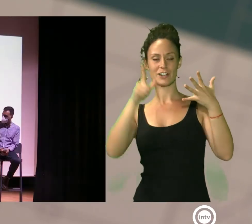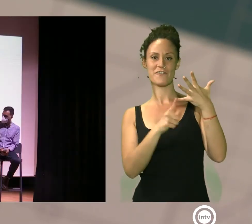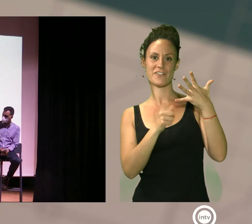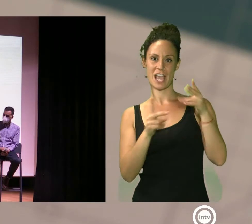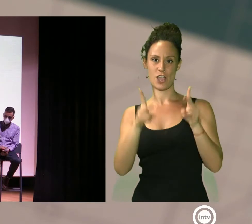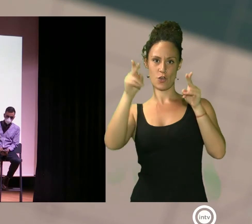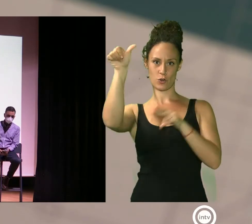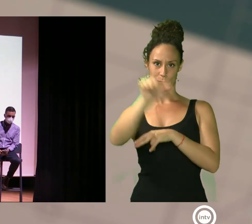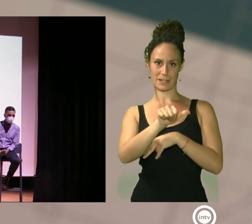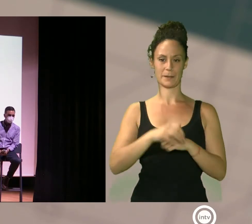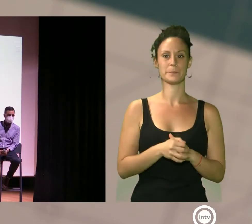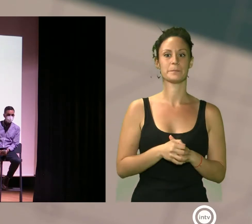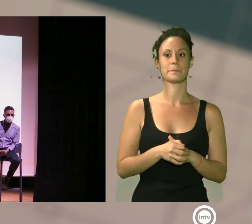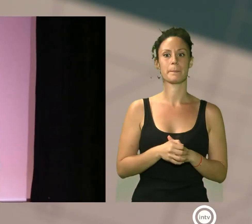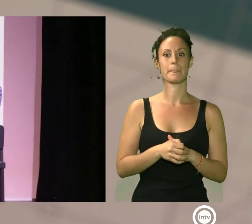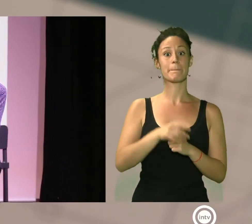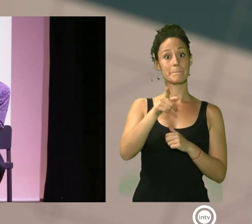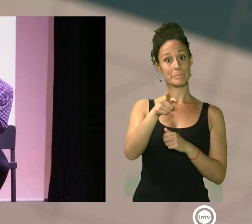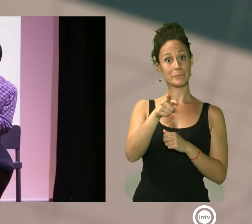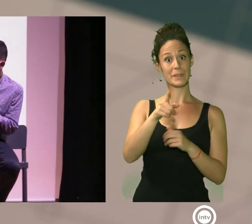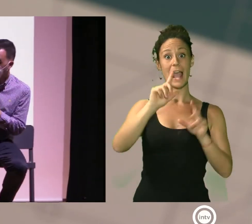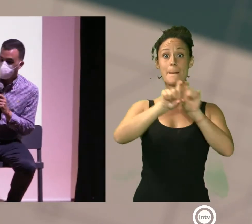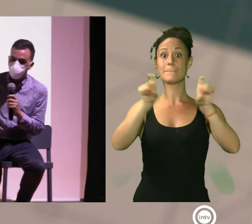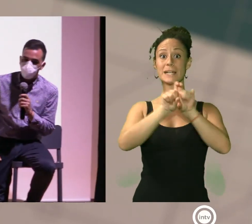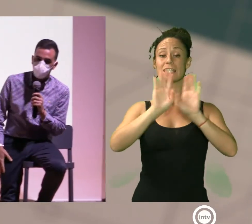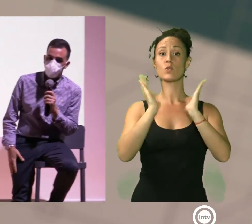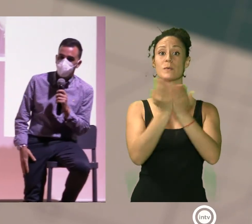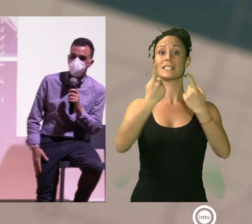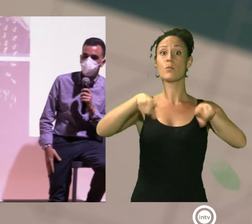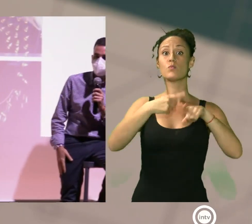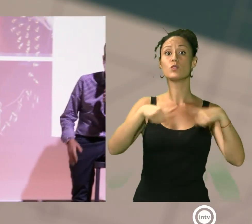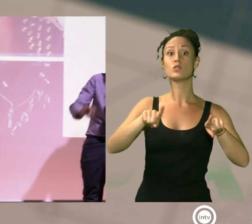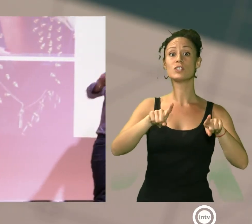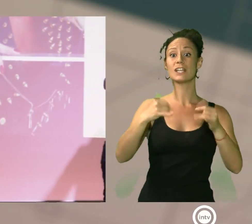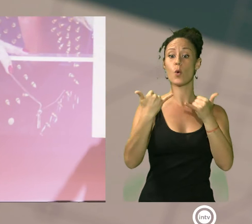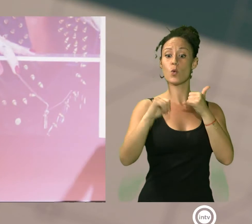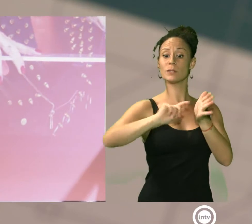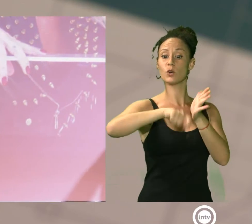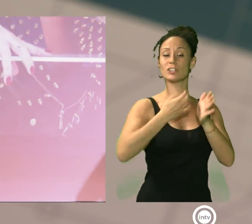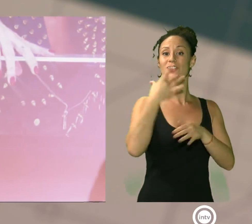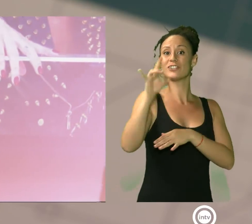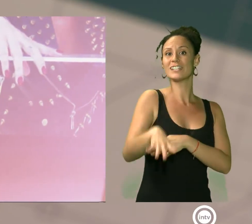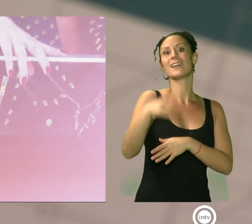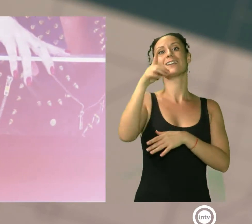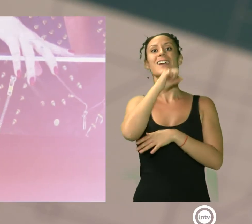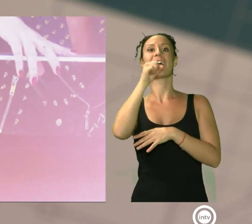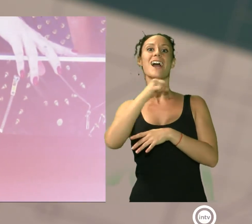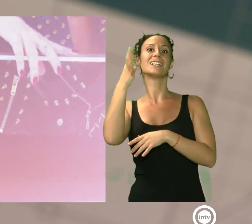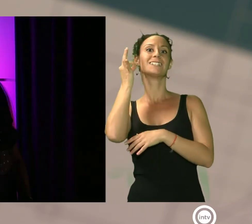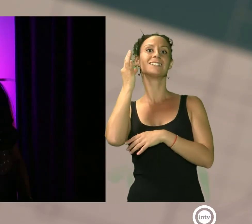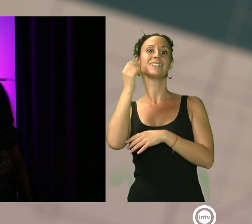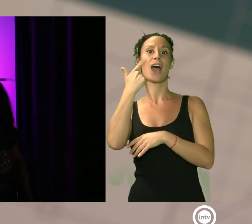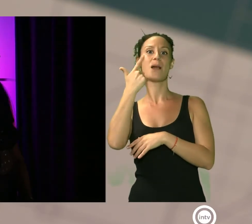El nuevo fichaje de la multinacional Universal Music, la cantante almeriense Enna, ha presentado el videoclip de su canción fuerte,